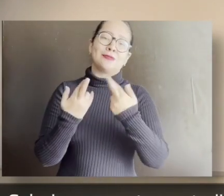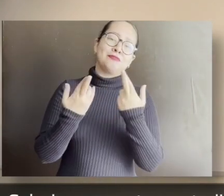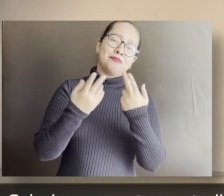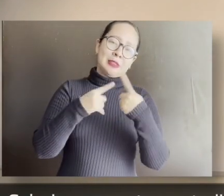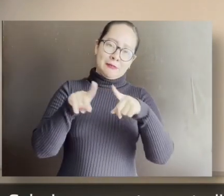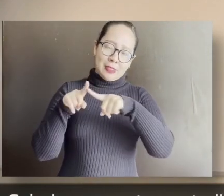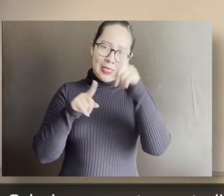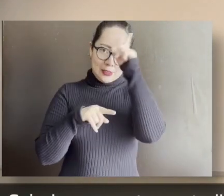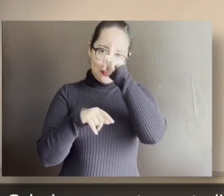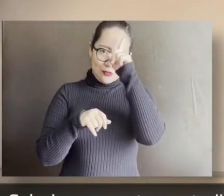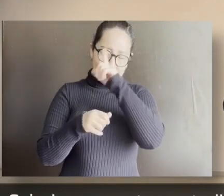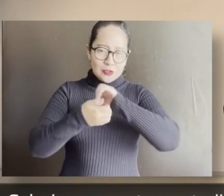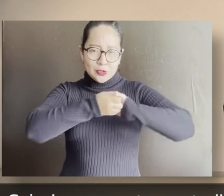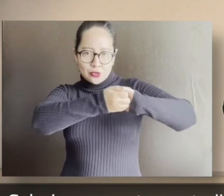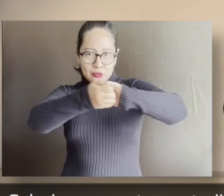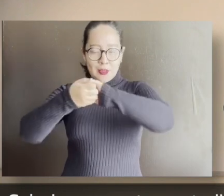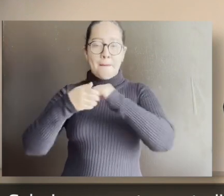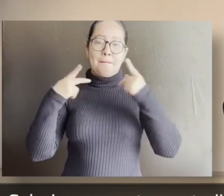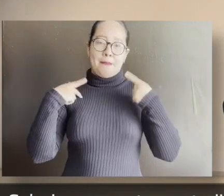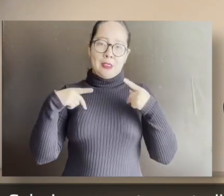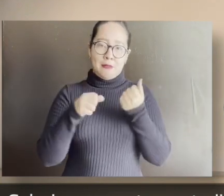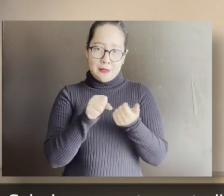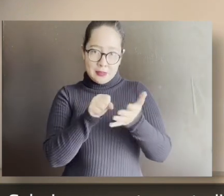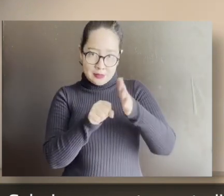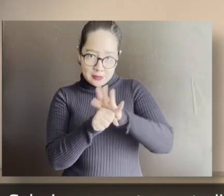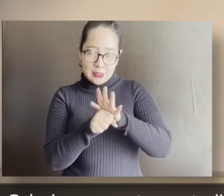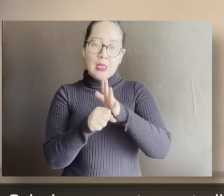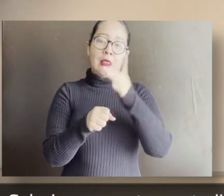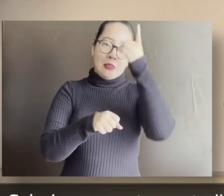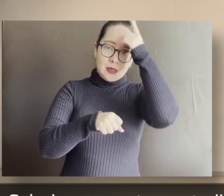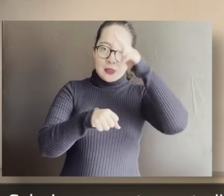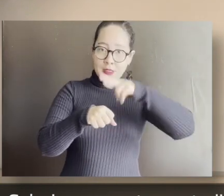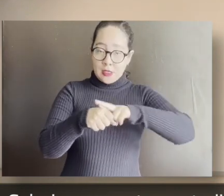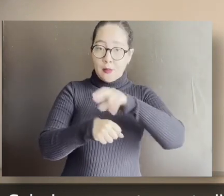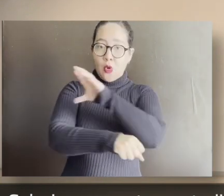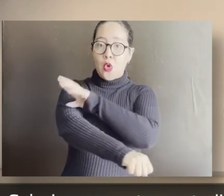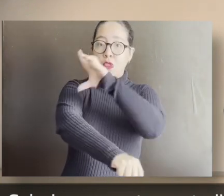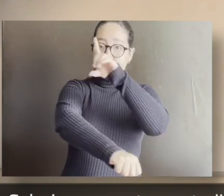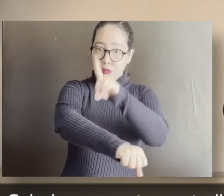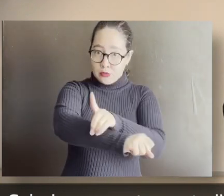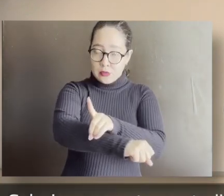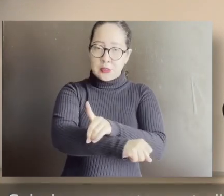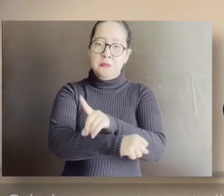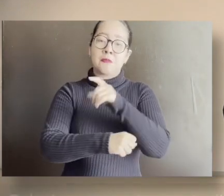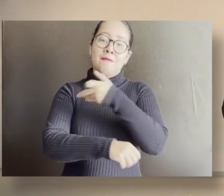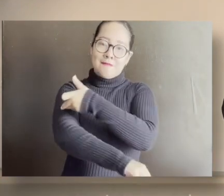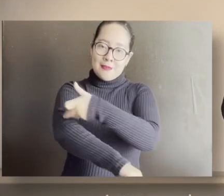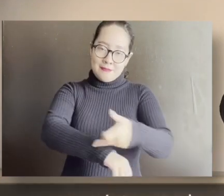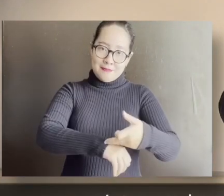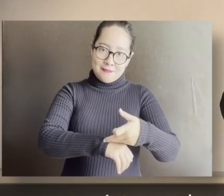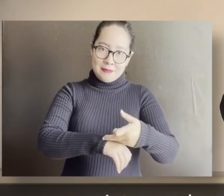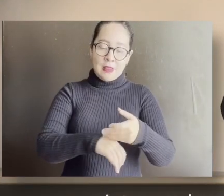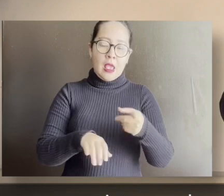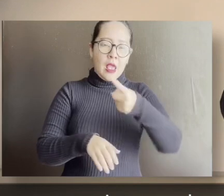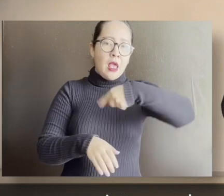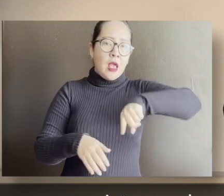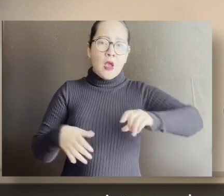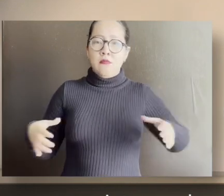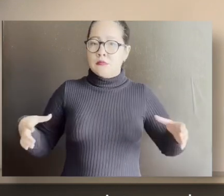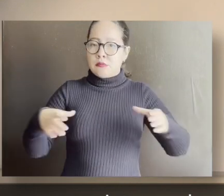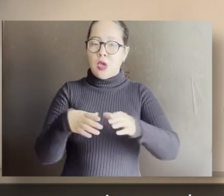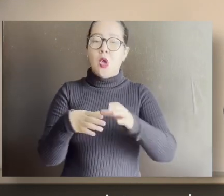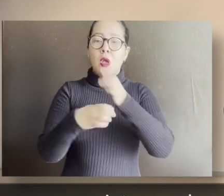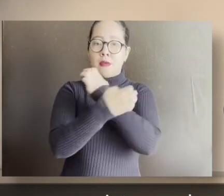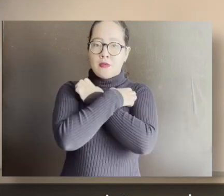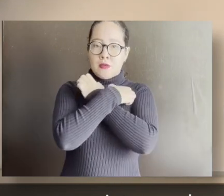asesores solidarios, personal administrativo, directivo, coordinadores y familia que integran la comunidad